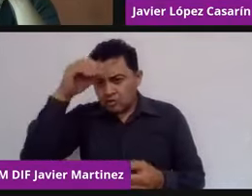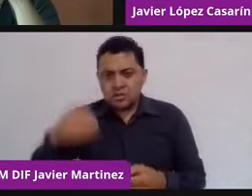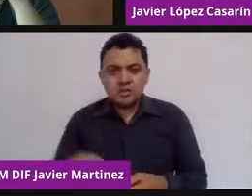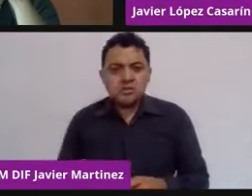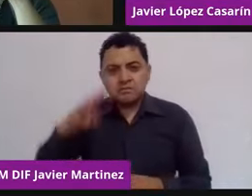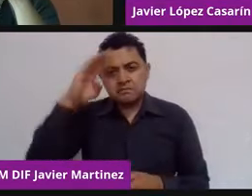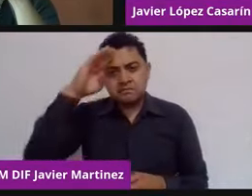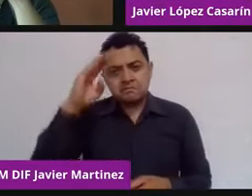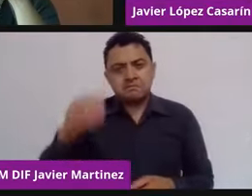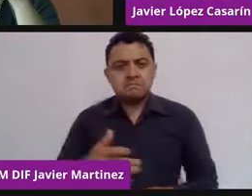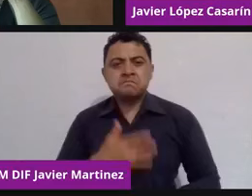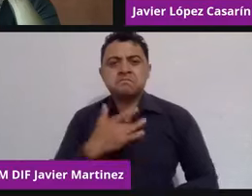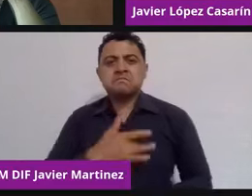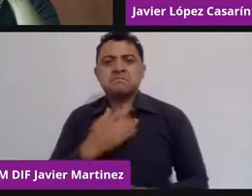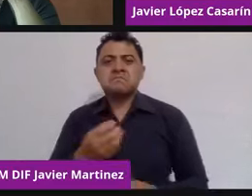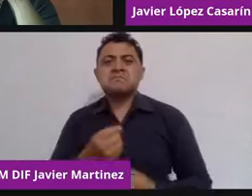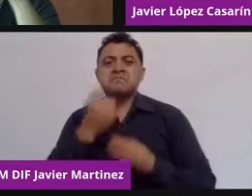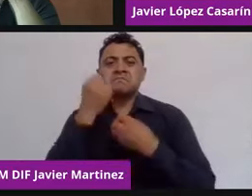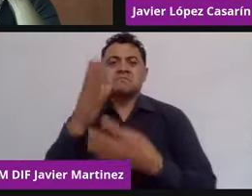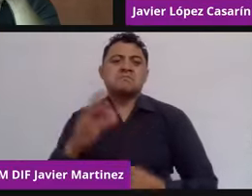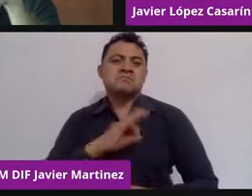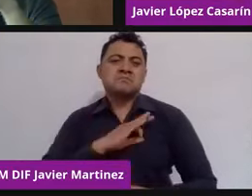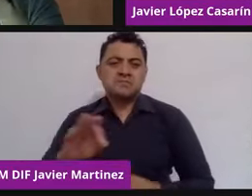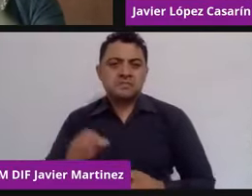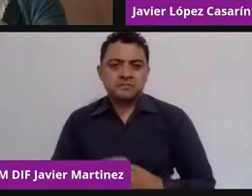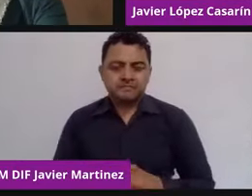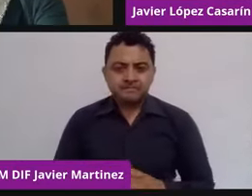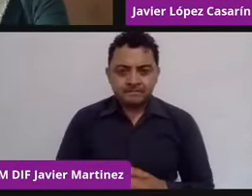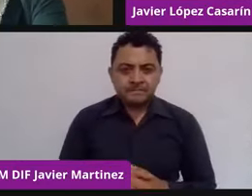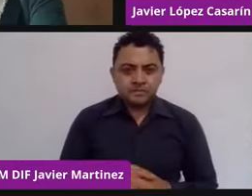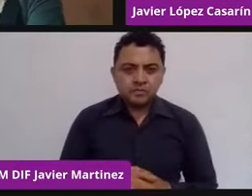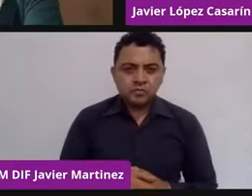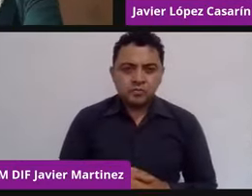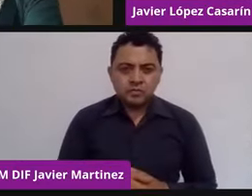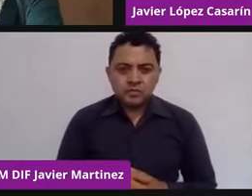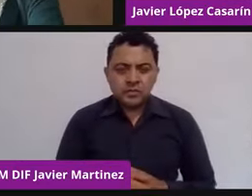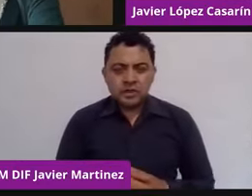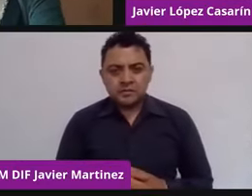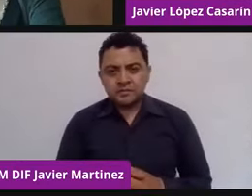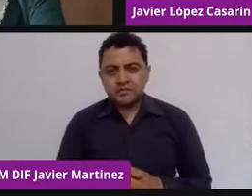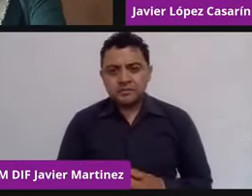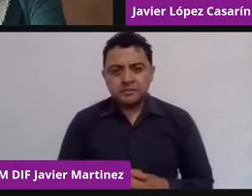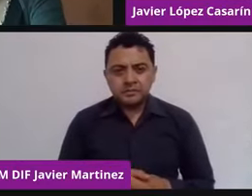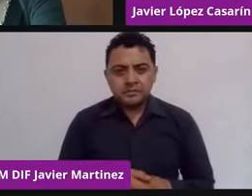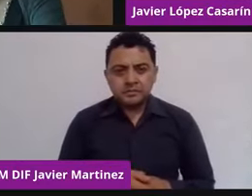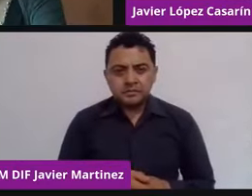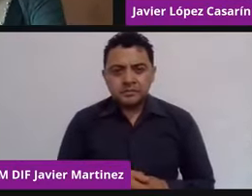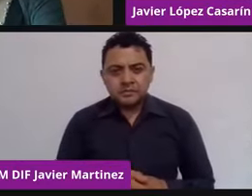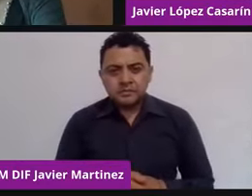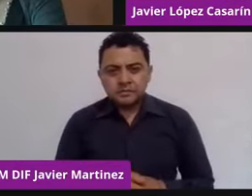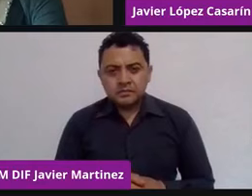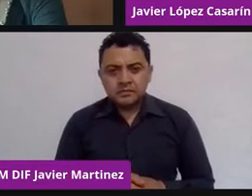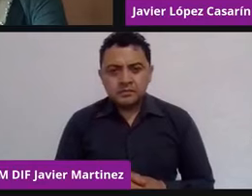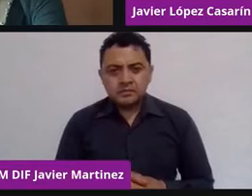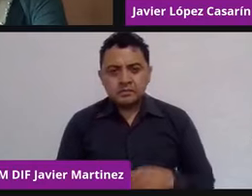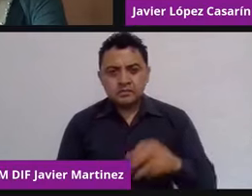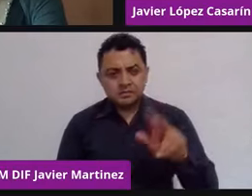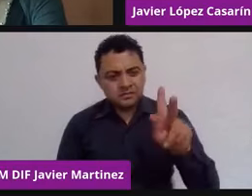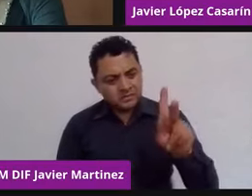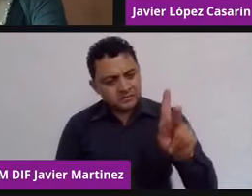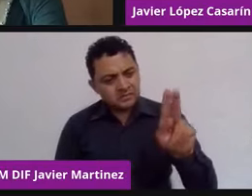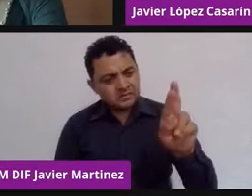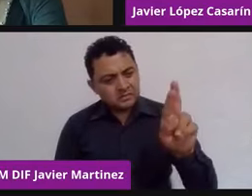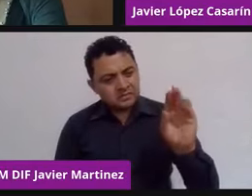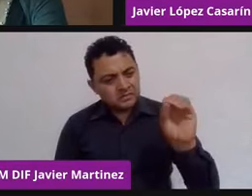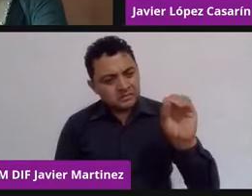nuestro de nuestra viente. Entonces, pues bueno, en algún momento quizá fue concebido como un grupo minoritario, que su